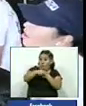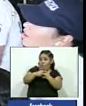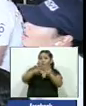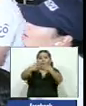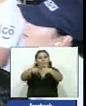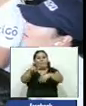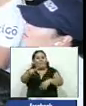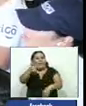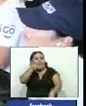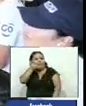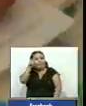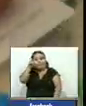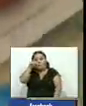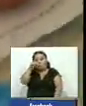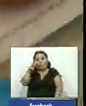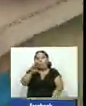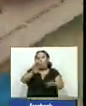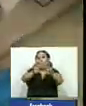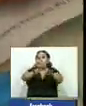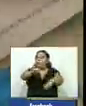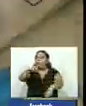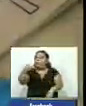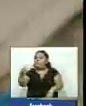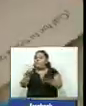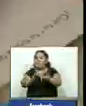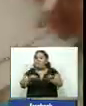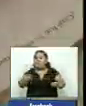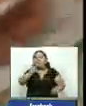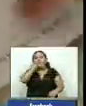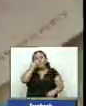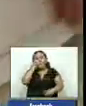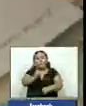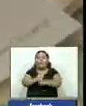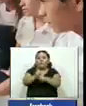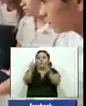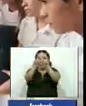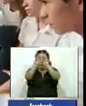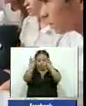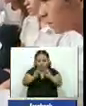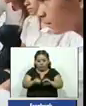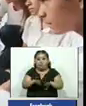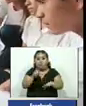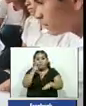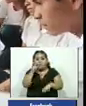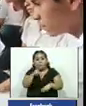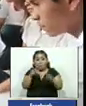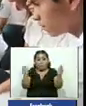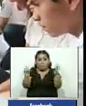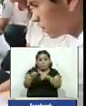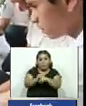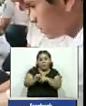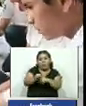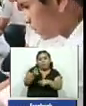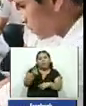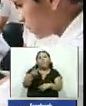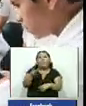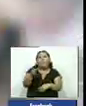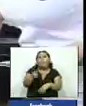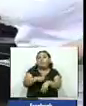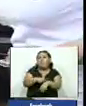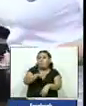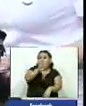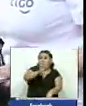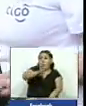telefonía capacitó a 9000 niños y jóvenes en el uso seguro y productivo del internet las capacitaciones se llevaron a cabo durante cuatro